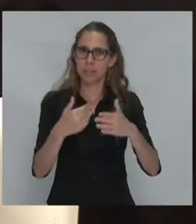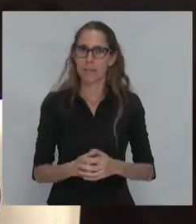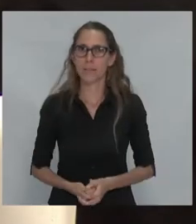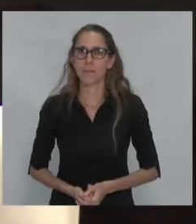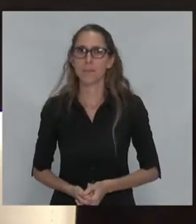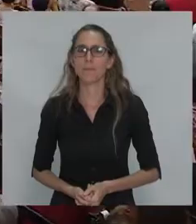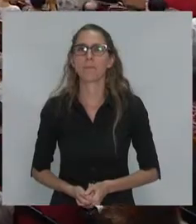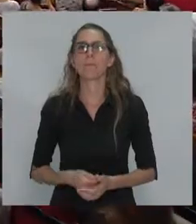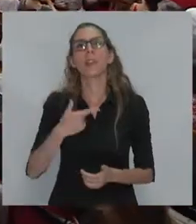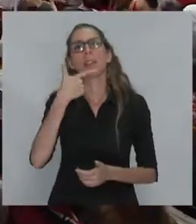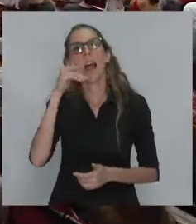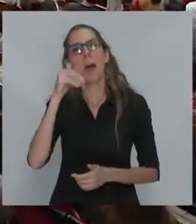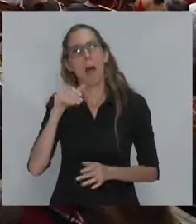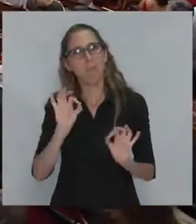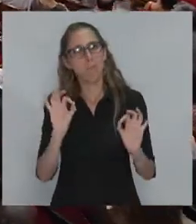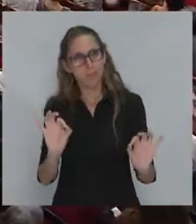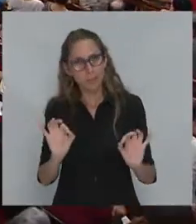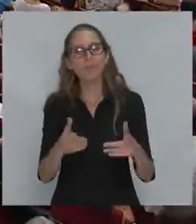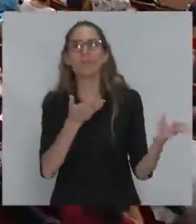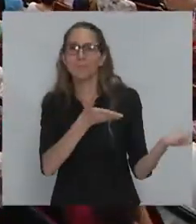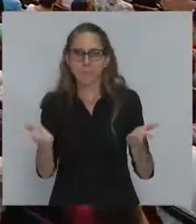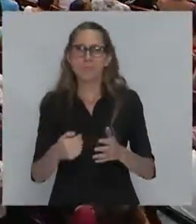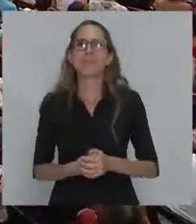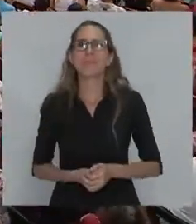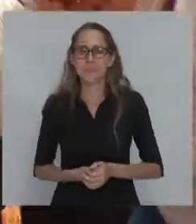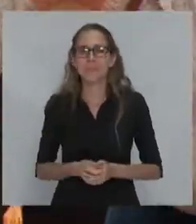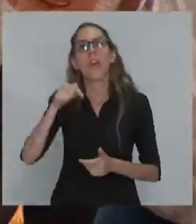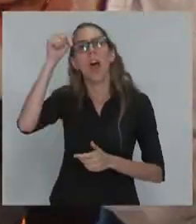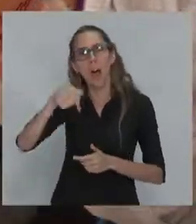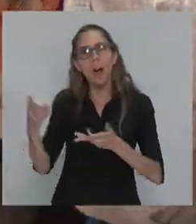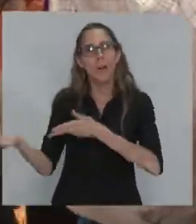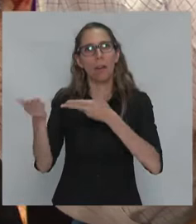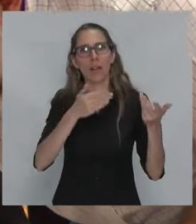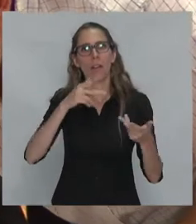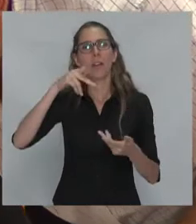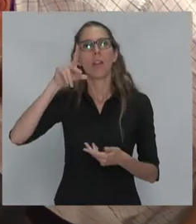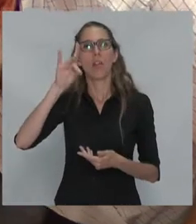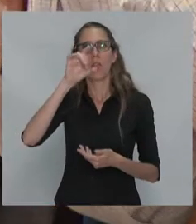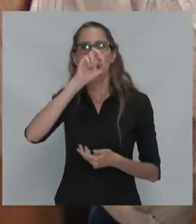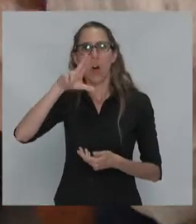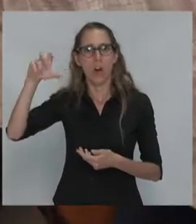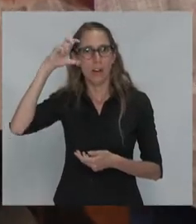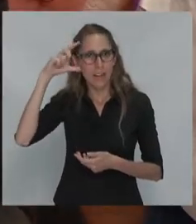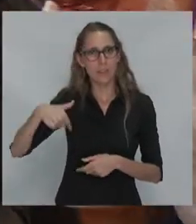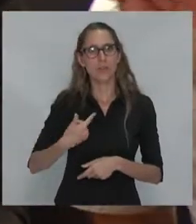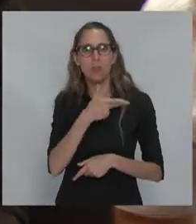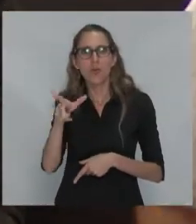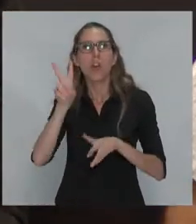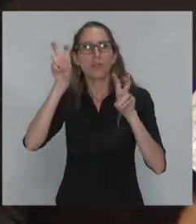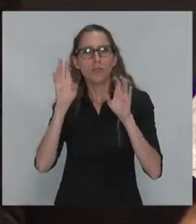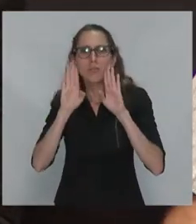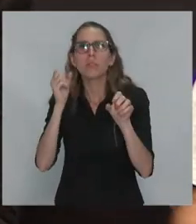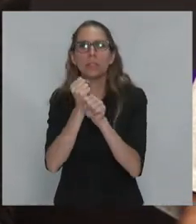Pierre Salamá, con ustedes, señores, señoras. Ahora le voy a pedir a Klaus Dorre, sociólogo del trabajo,